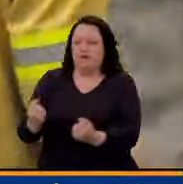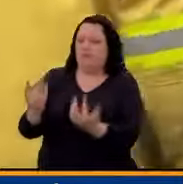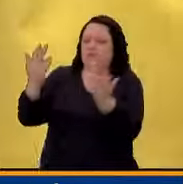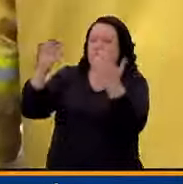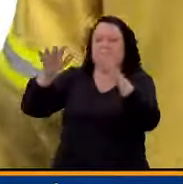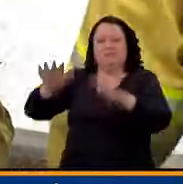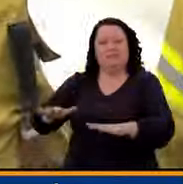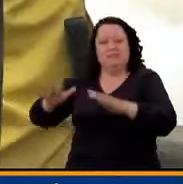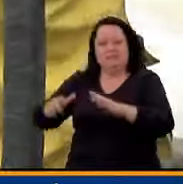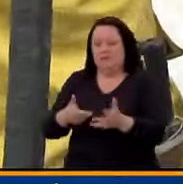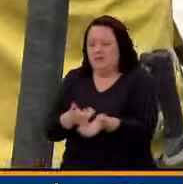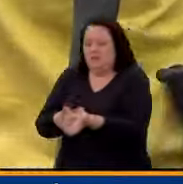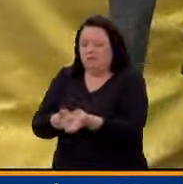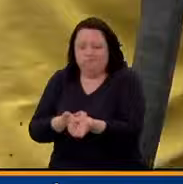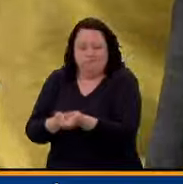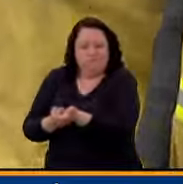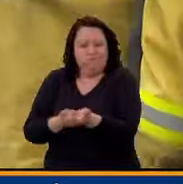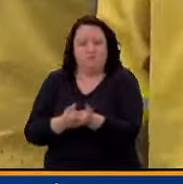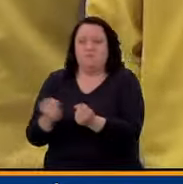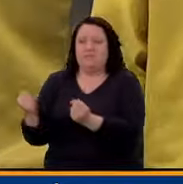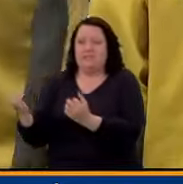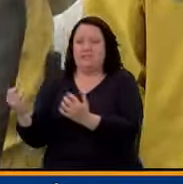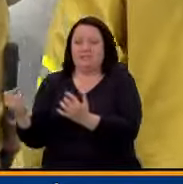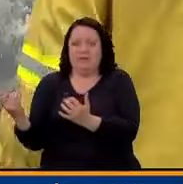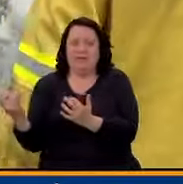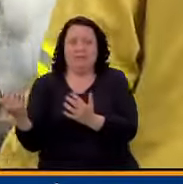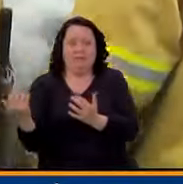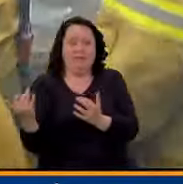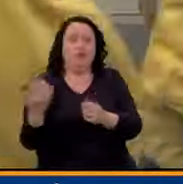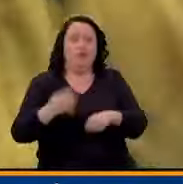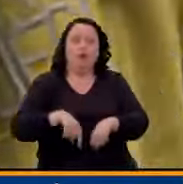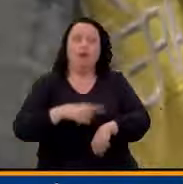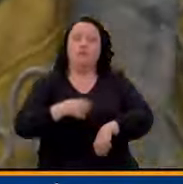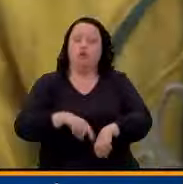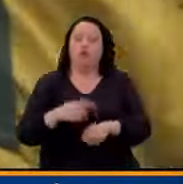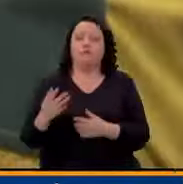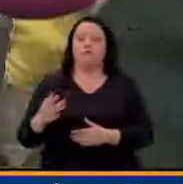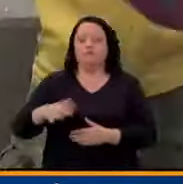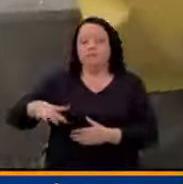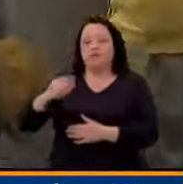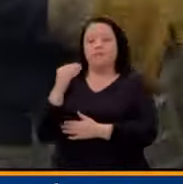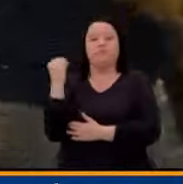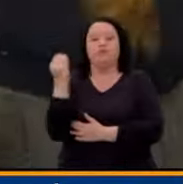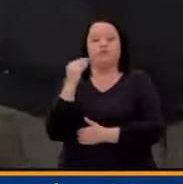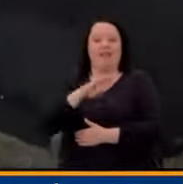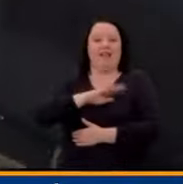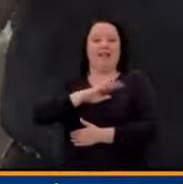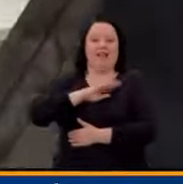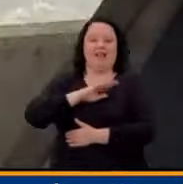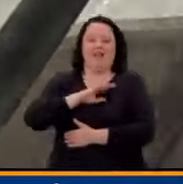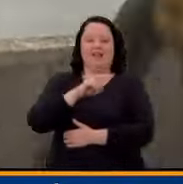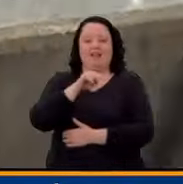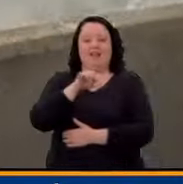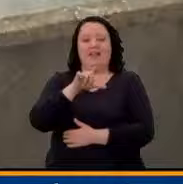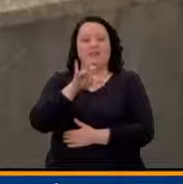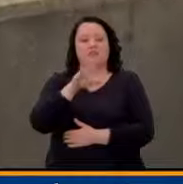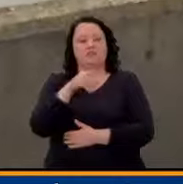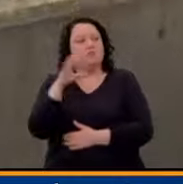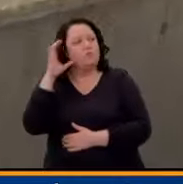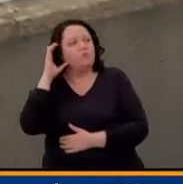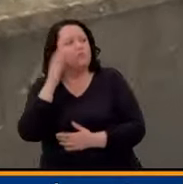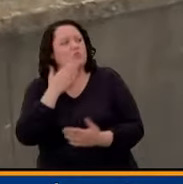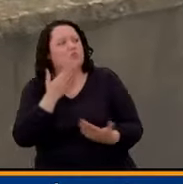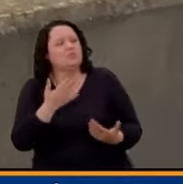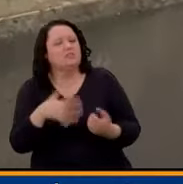que se ha propagado durante varias horas. Alcalde de Mosquera, Nelson Parra, ¿cuál es la situación en estos momentos?